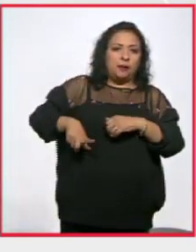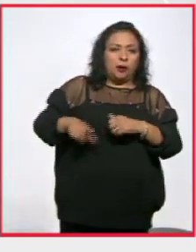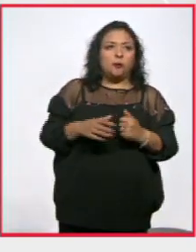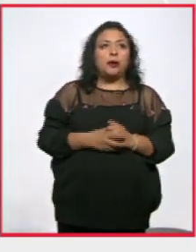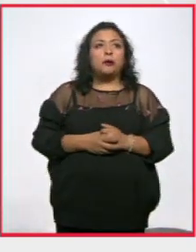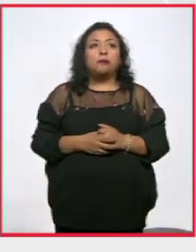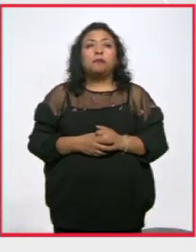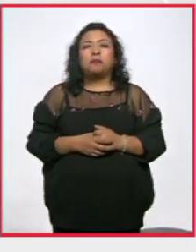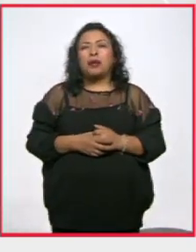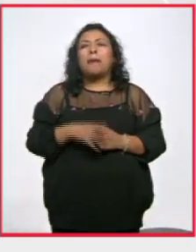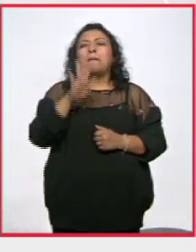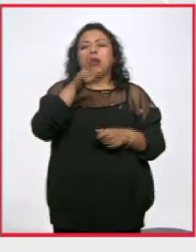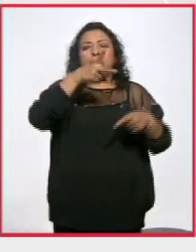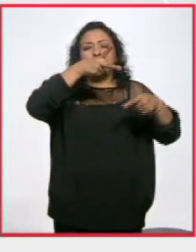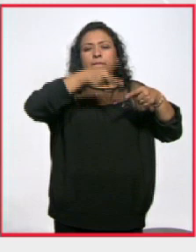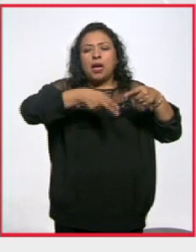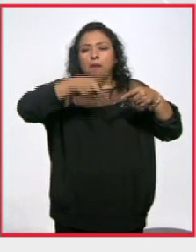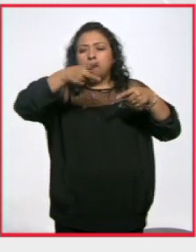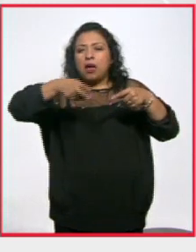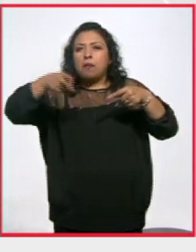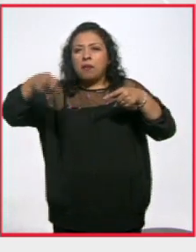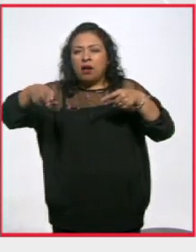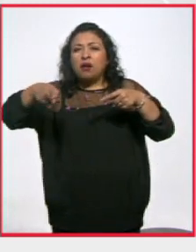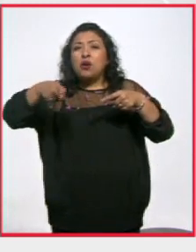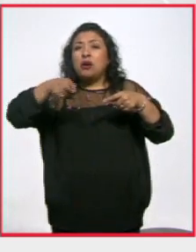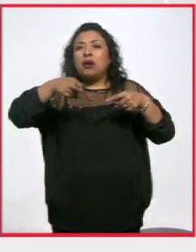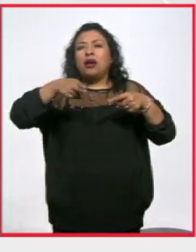capítulo de película podía ser un largometraje.